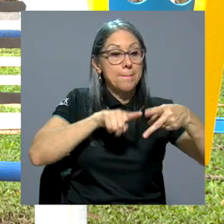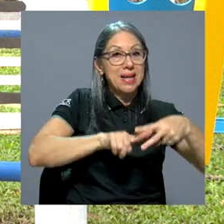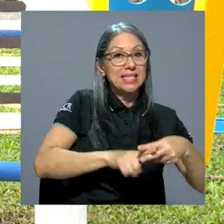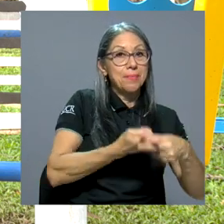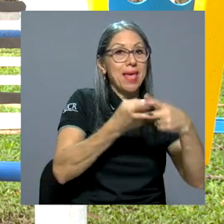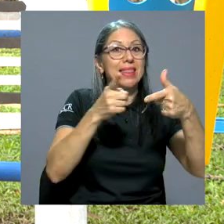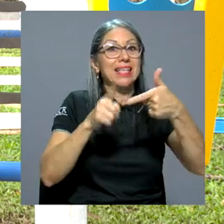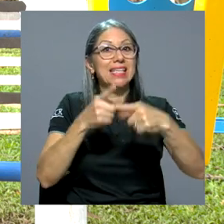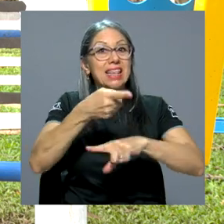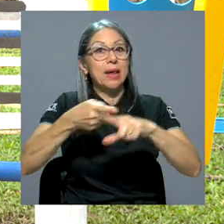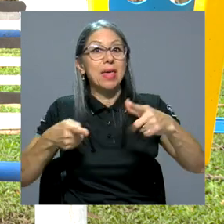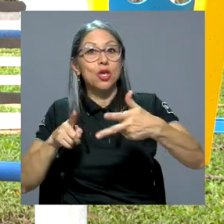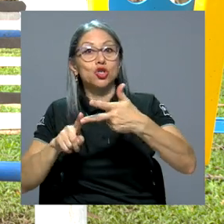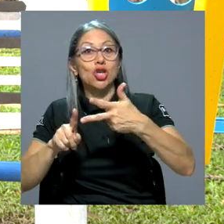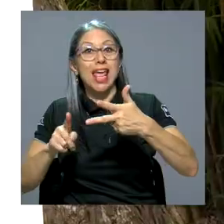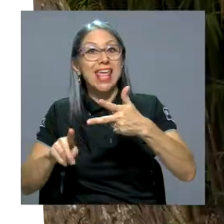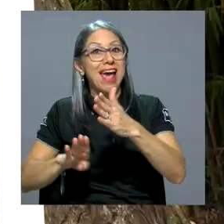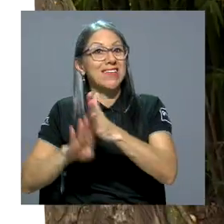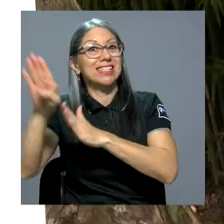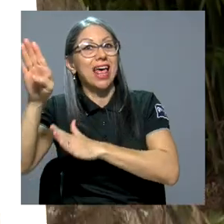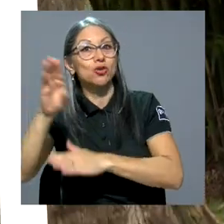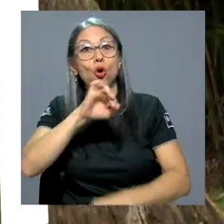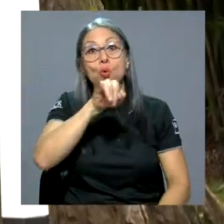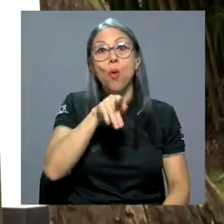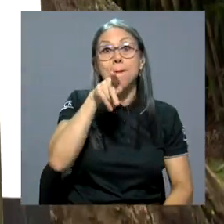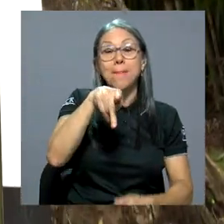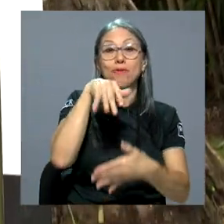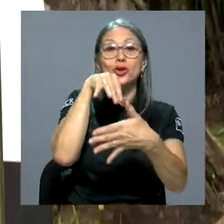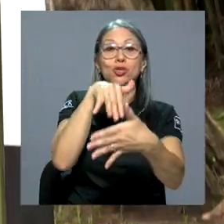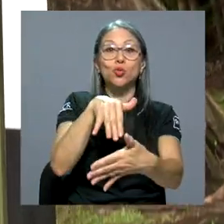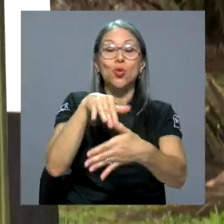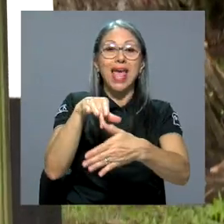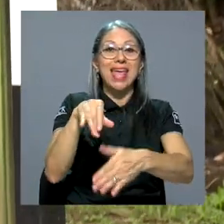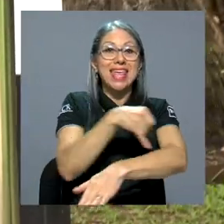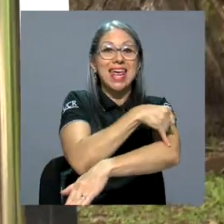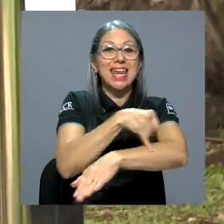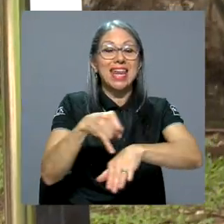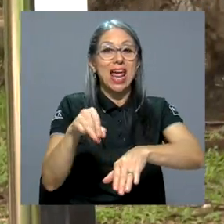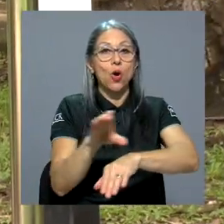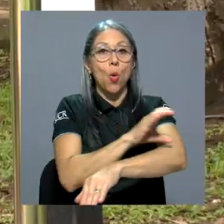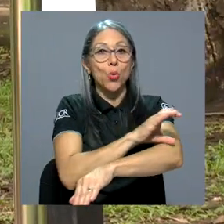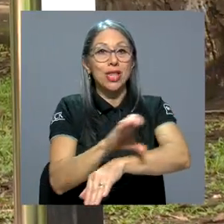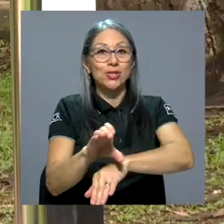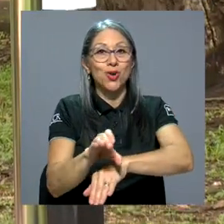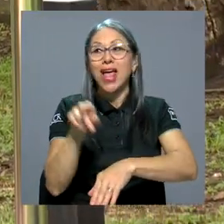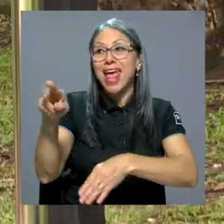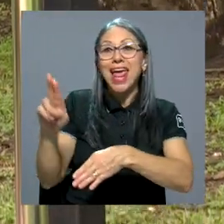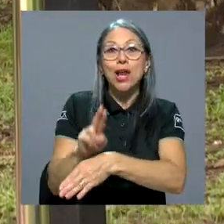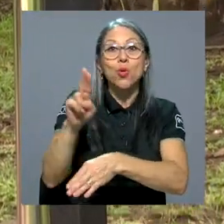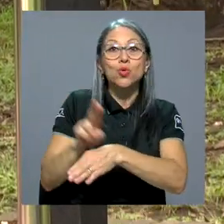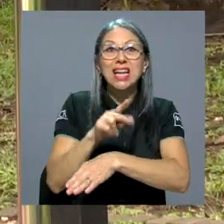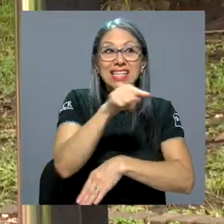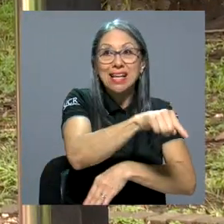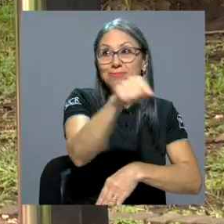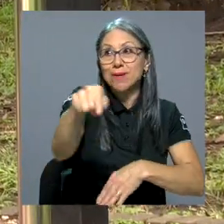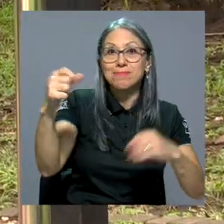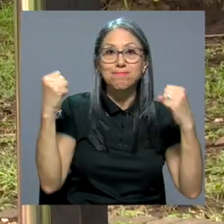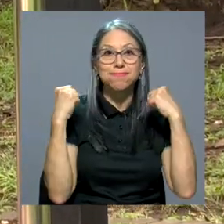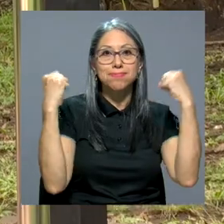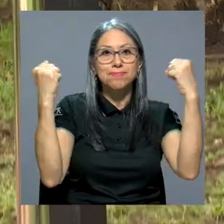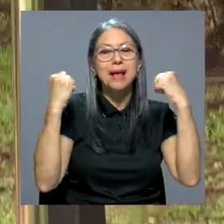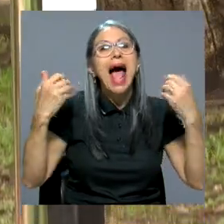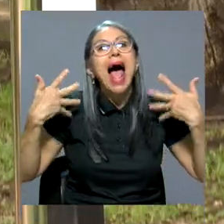principiantes, intermedios y avanzados. Juan Pablo, estudiante de ingeniería en computación, nos comentó que utiliza los